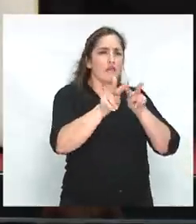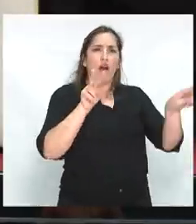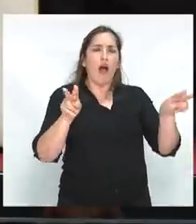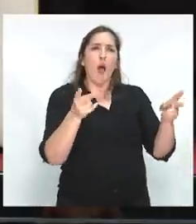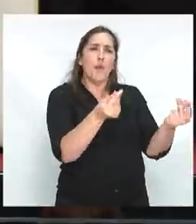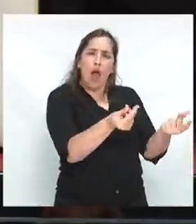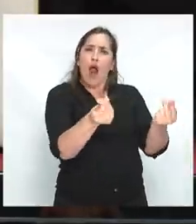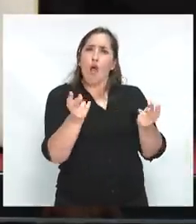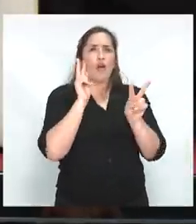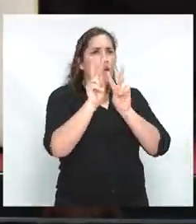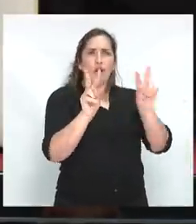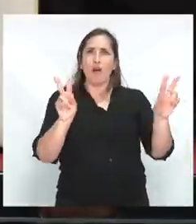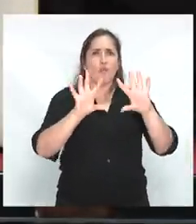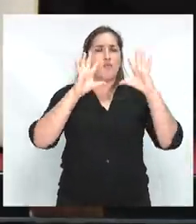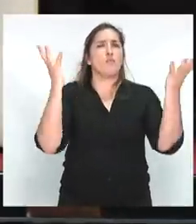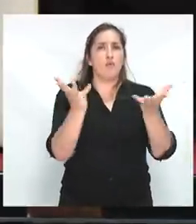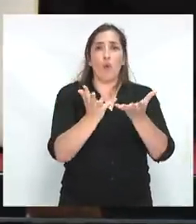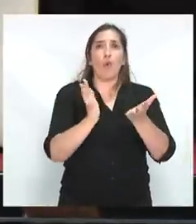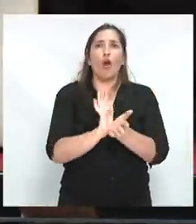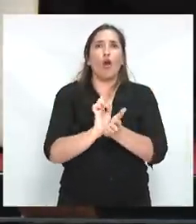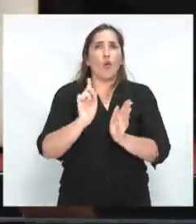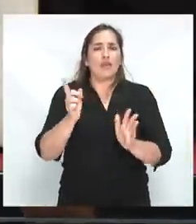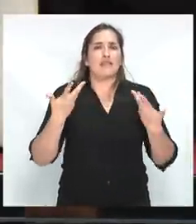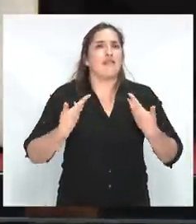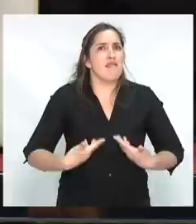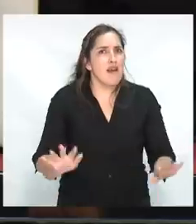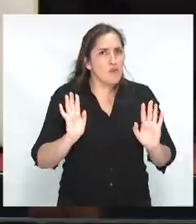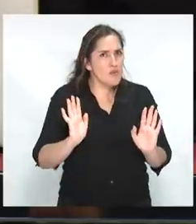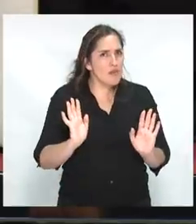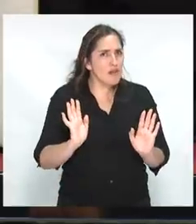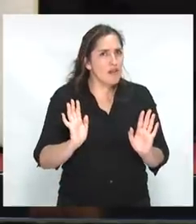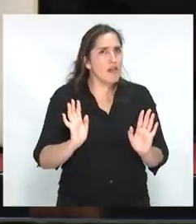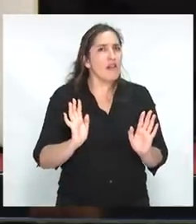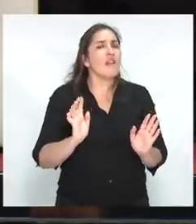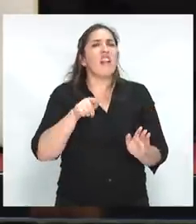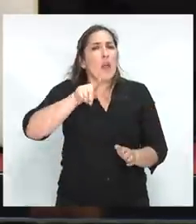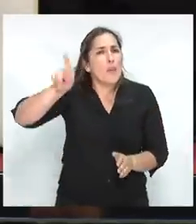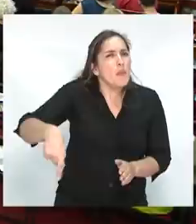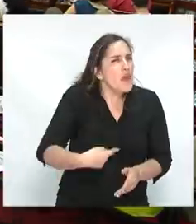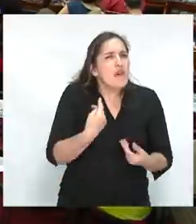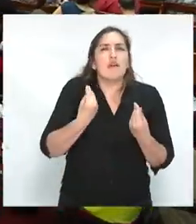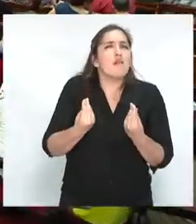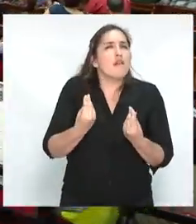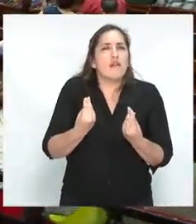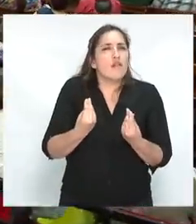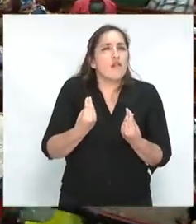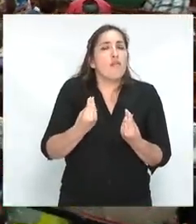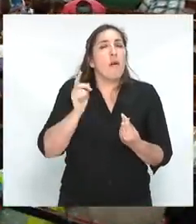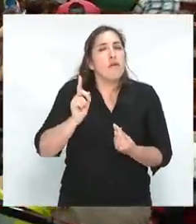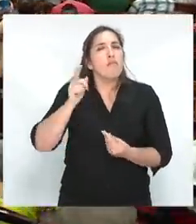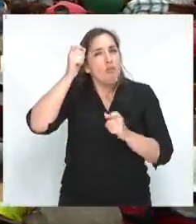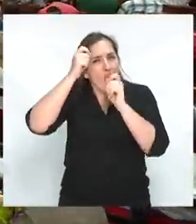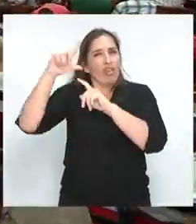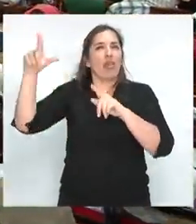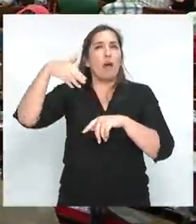espontáneamente el mundo que no es natural, que es fruto del sedimento de lo que Marx llamaba